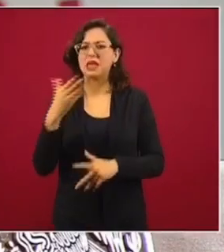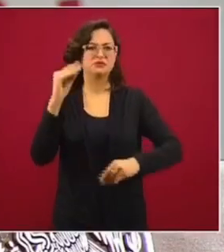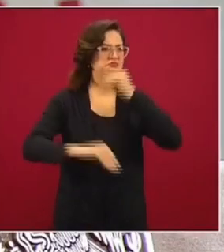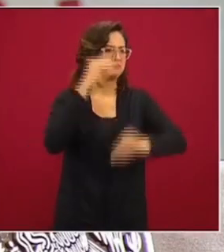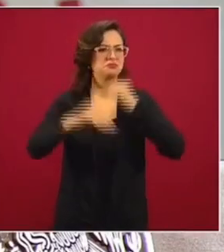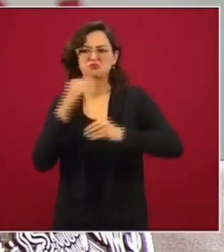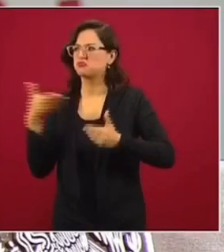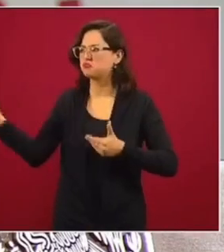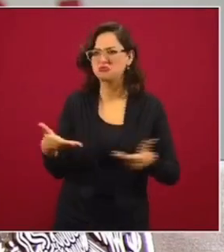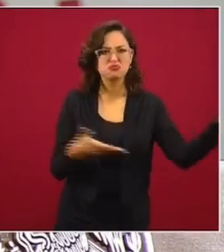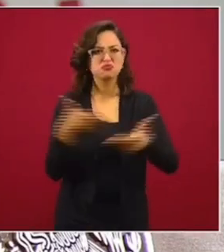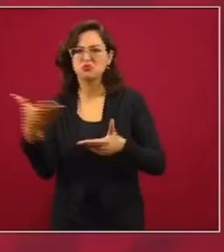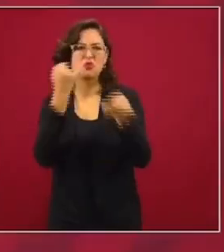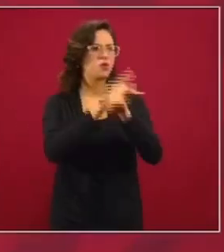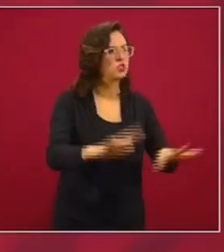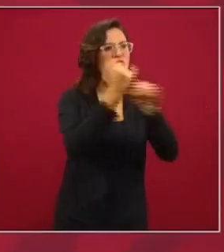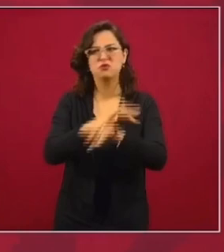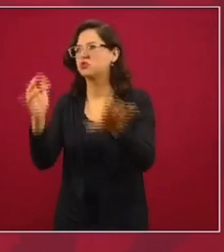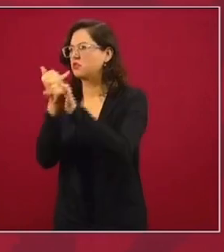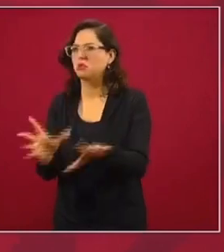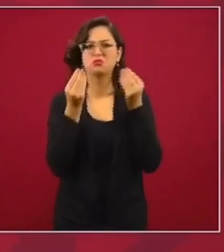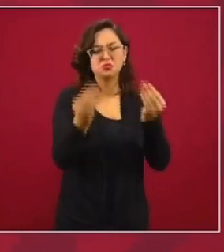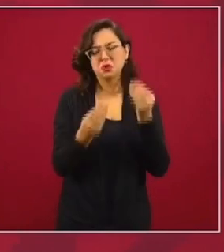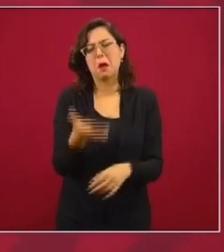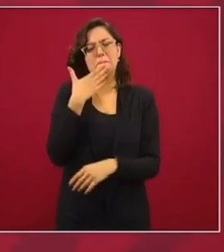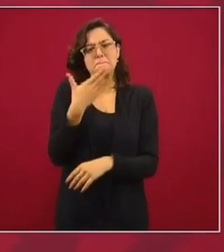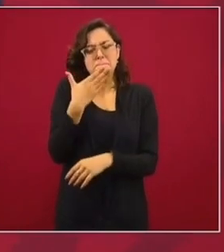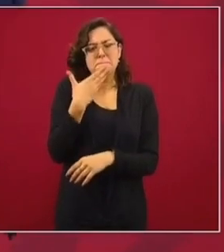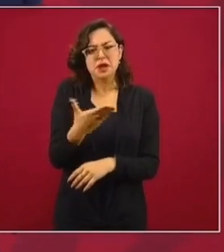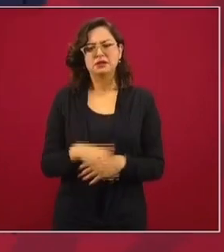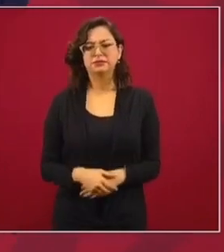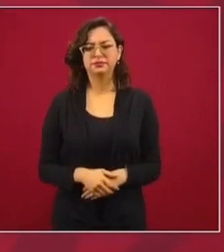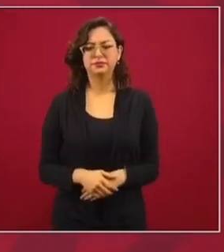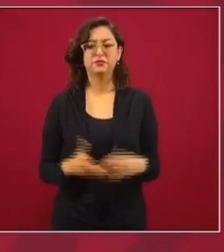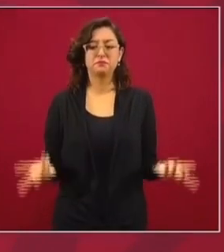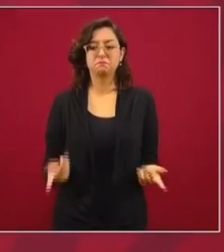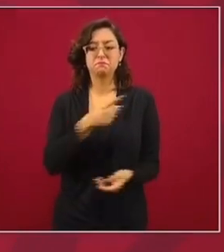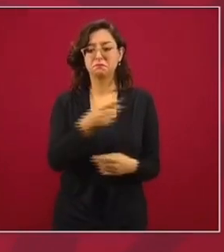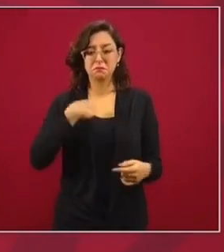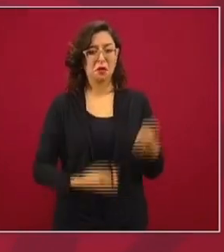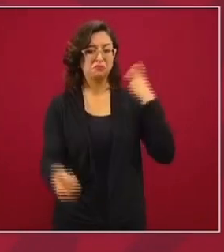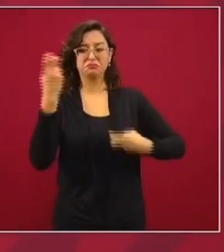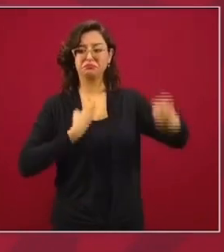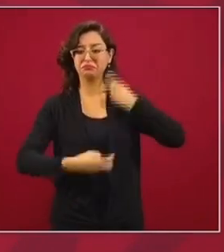como la hay en los medios. Les estoy hablando de que a mí me insultan,